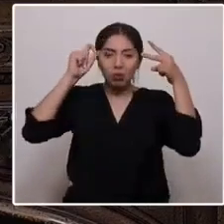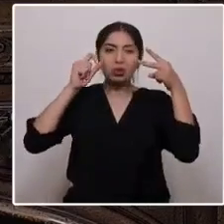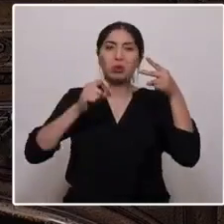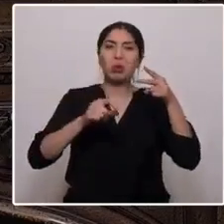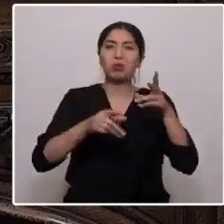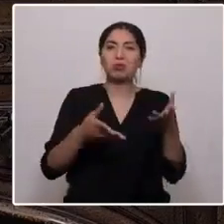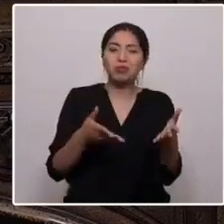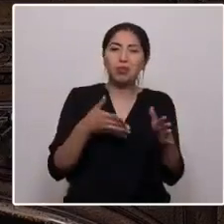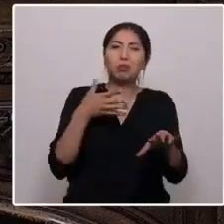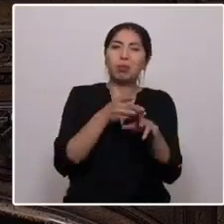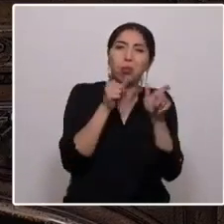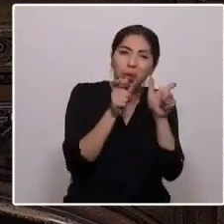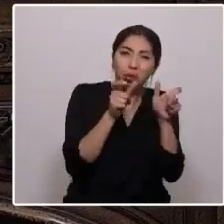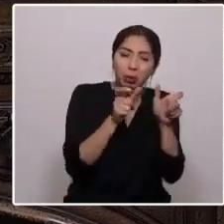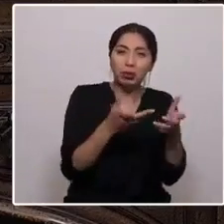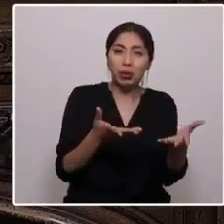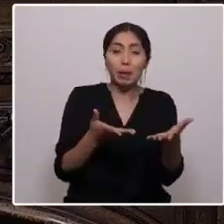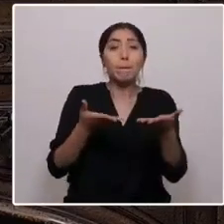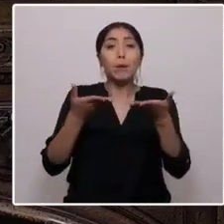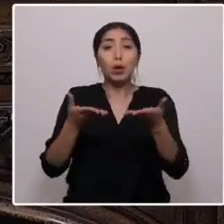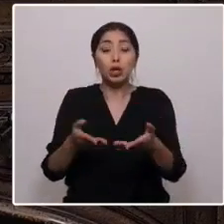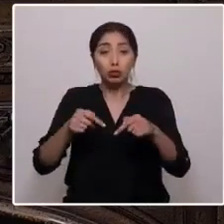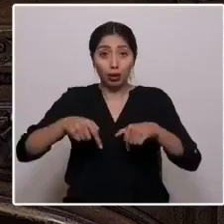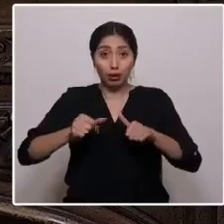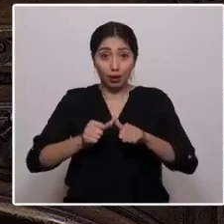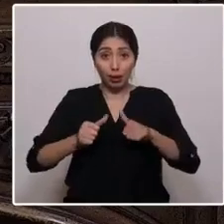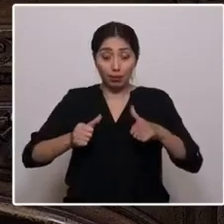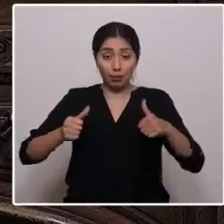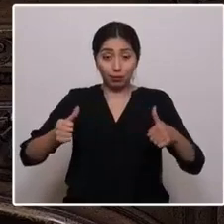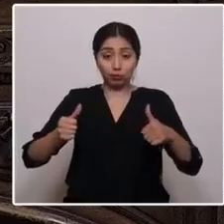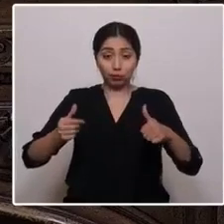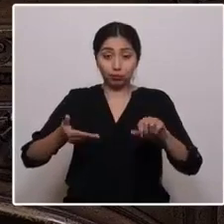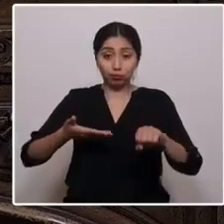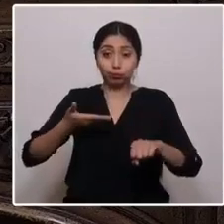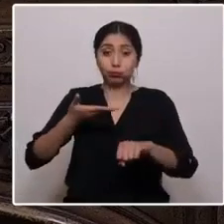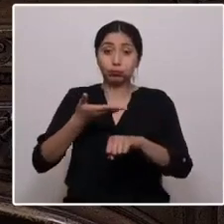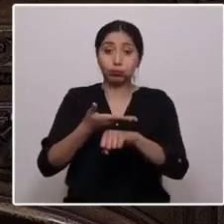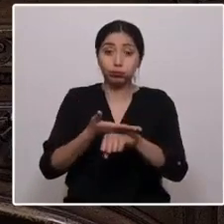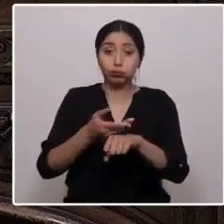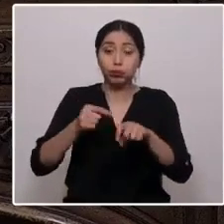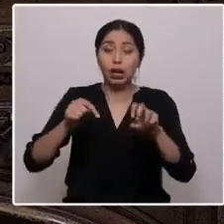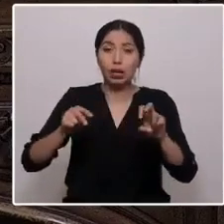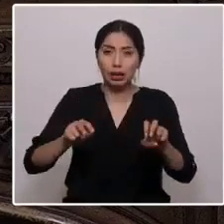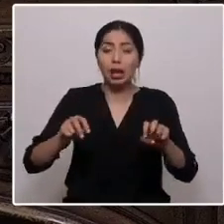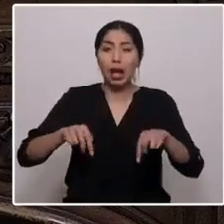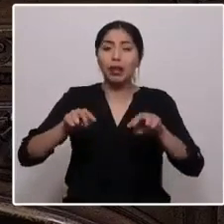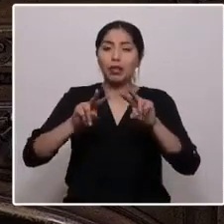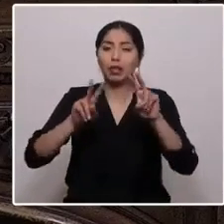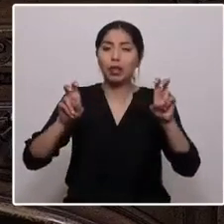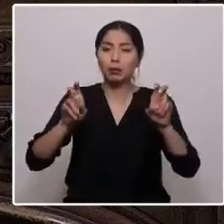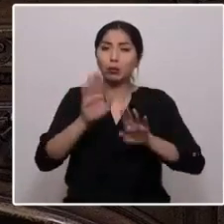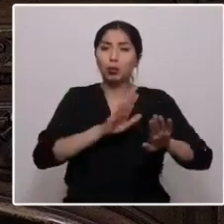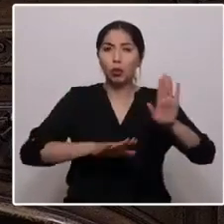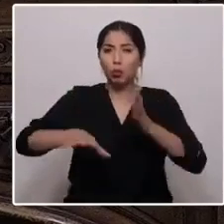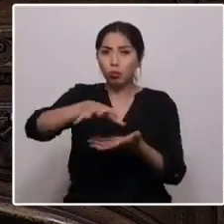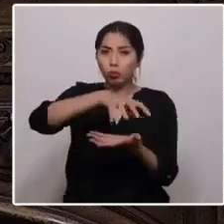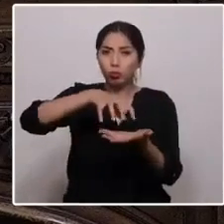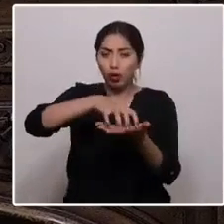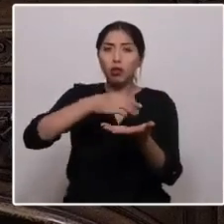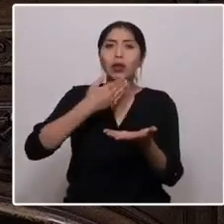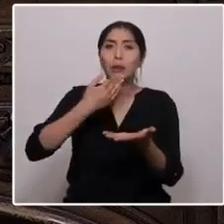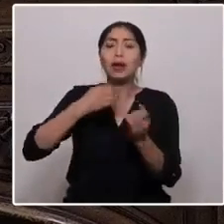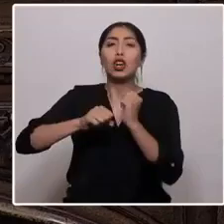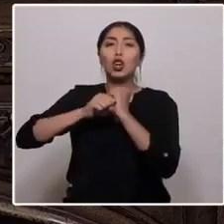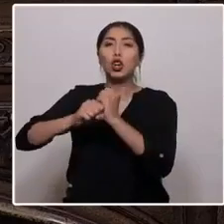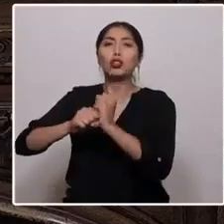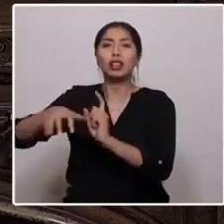llamado a la Mesa, al pronunciamiento de este órgano respecto a la Ley de Terminación de los Pueblos y en contra del Estado de Emergencia